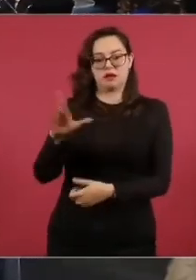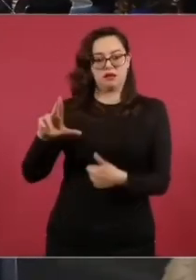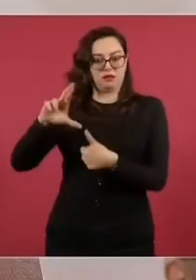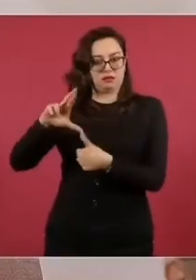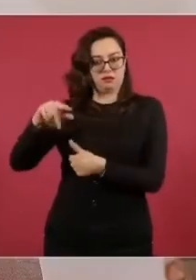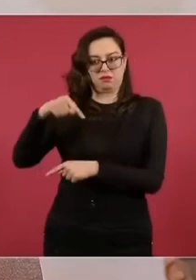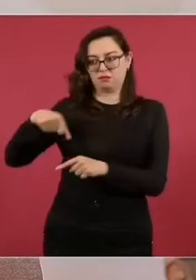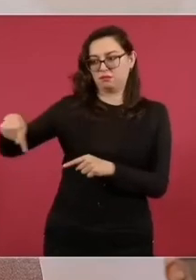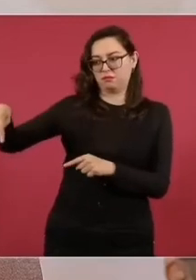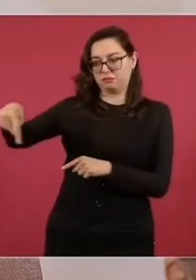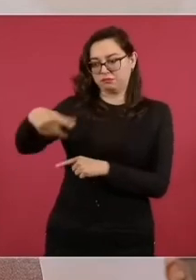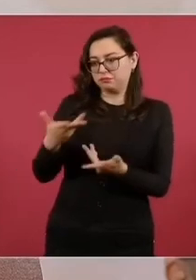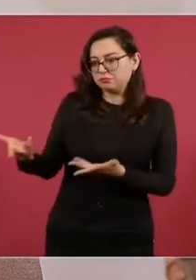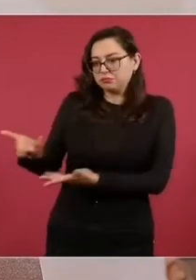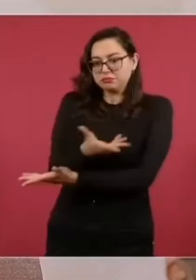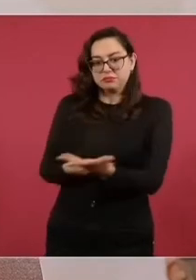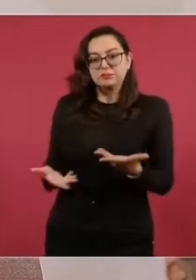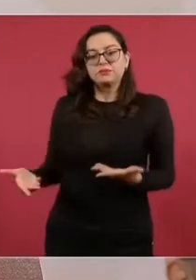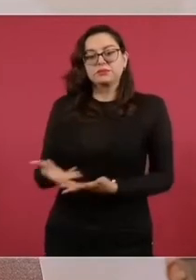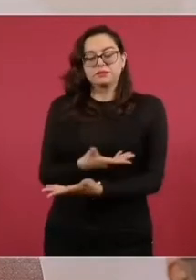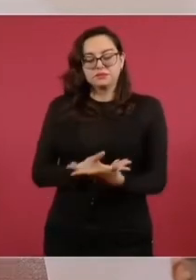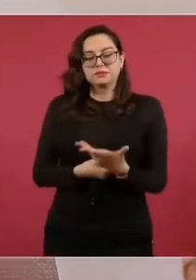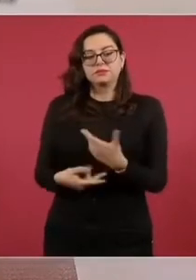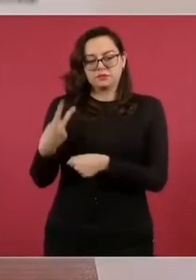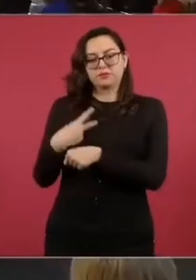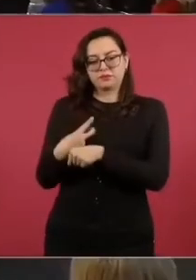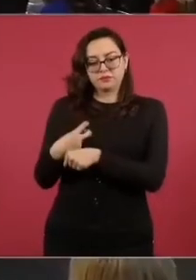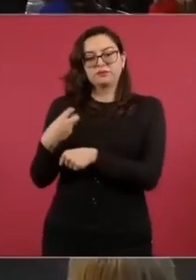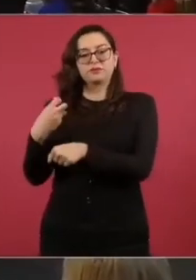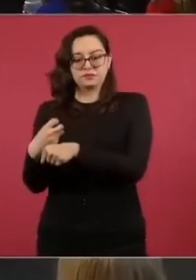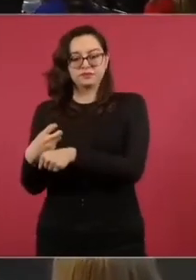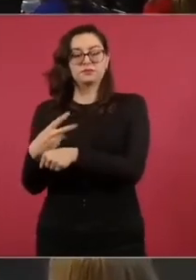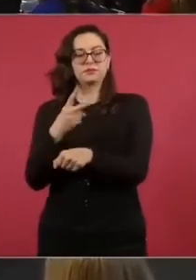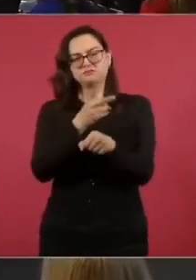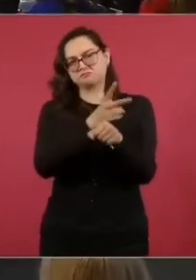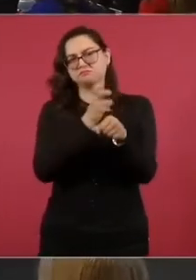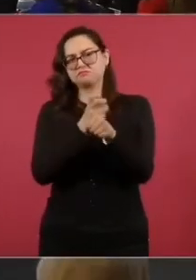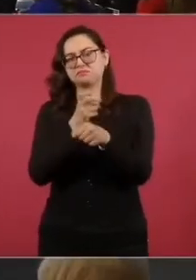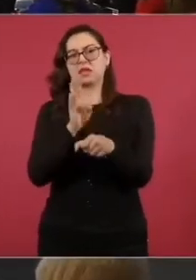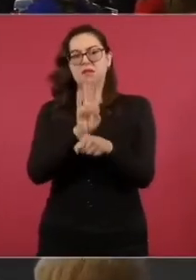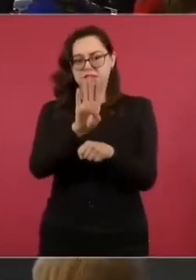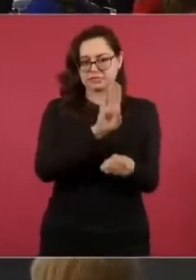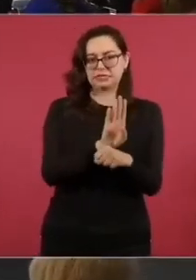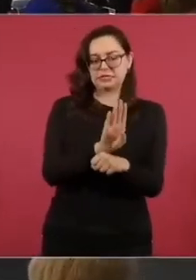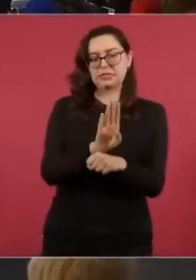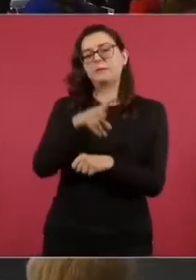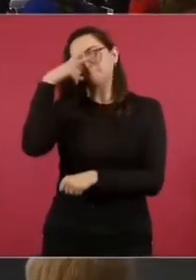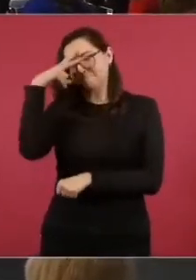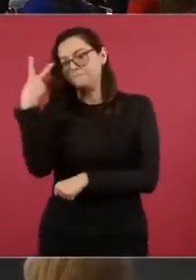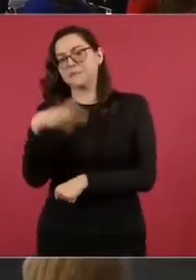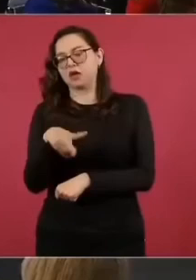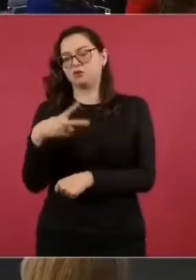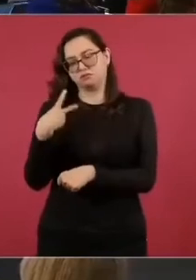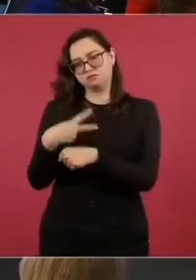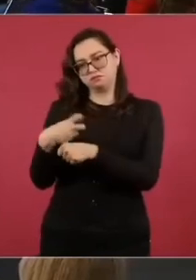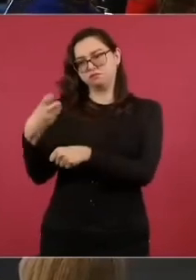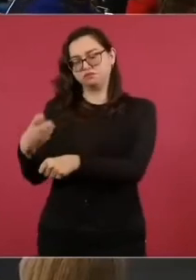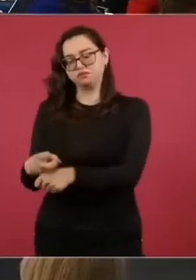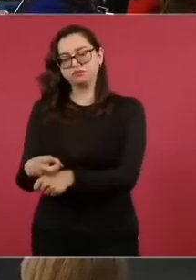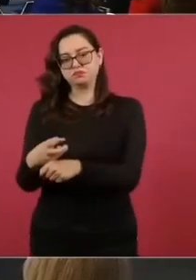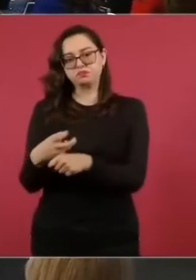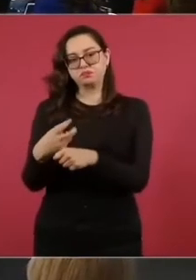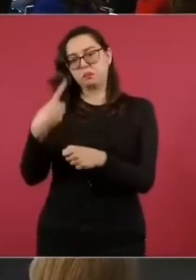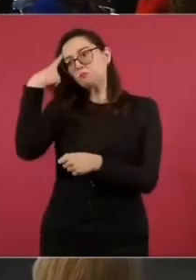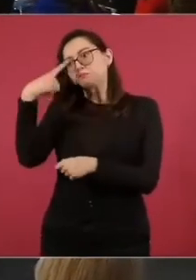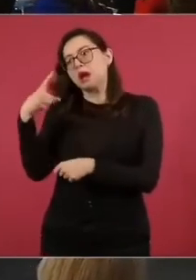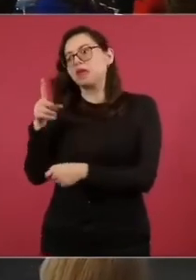Estamos colaborando, fuimos invitados, dos países, Brasil y México, como